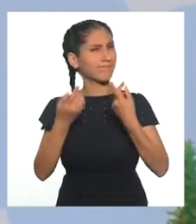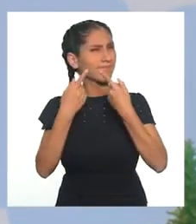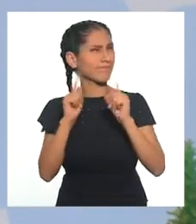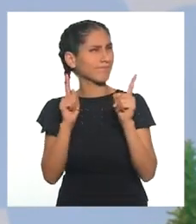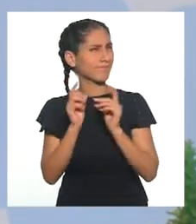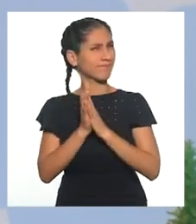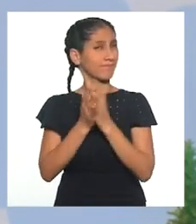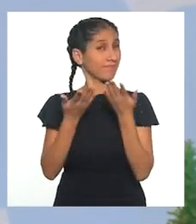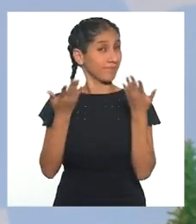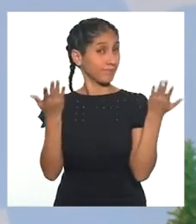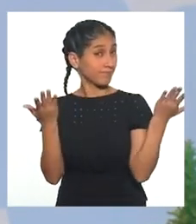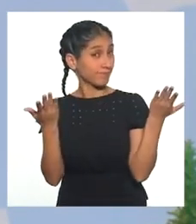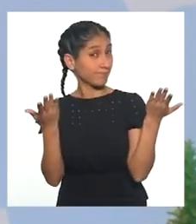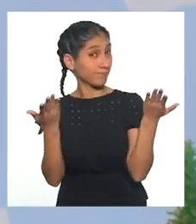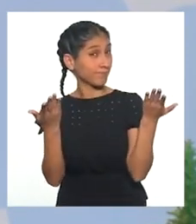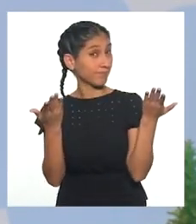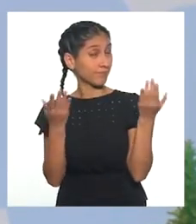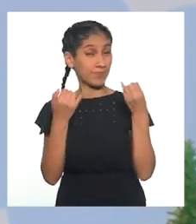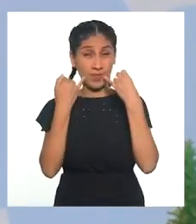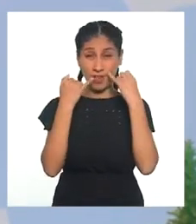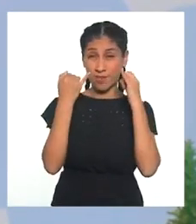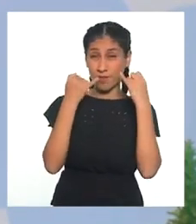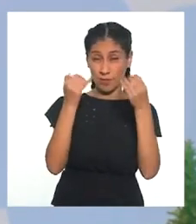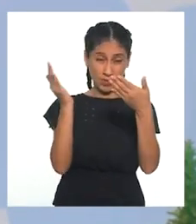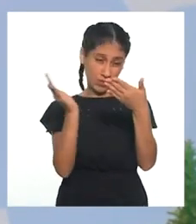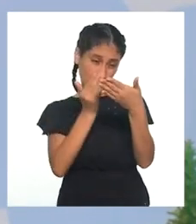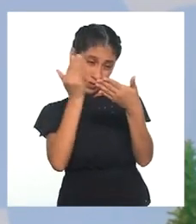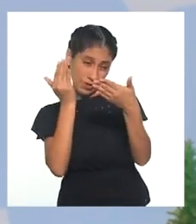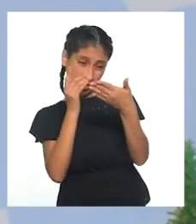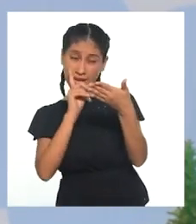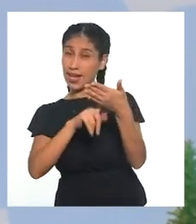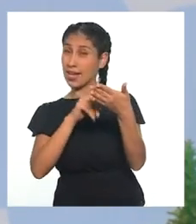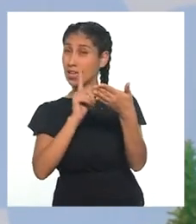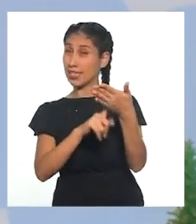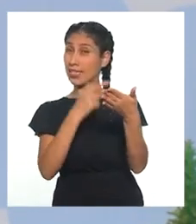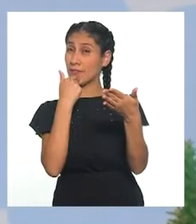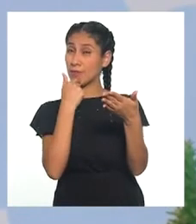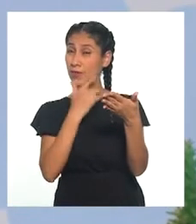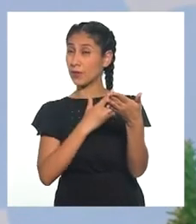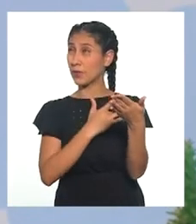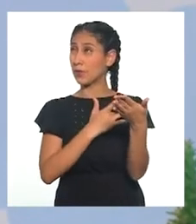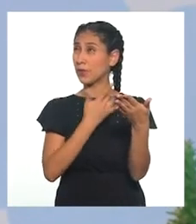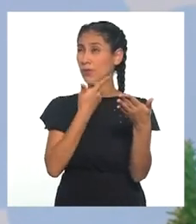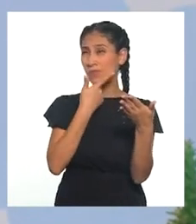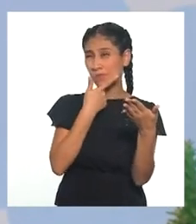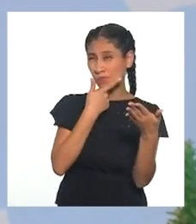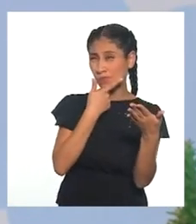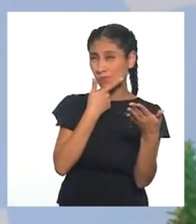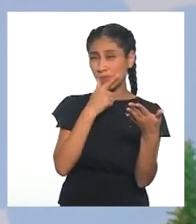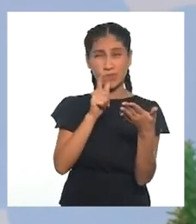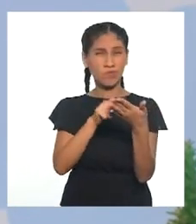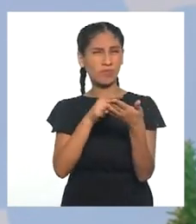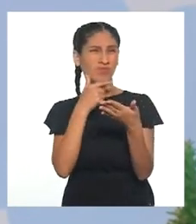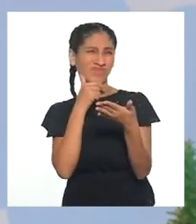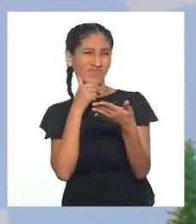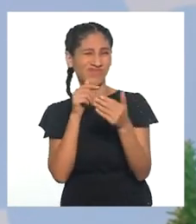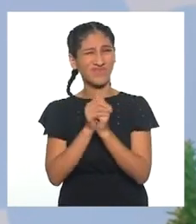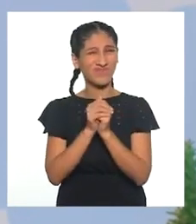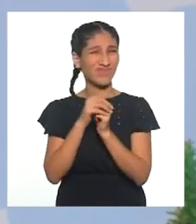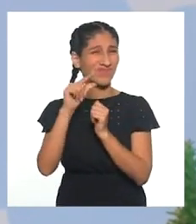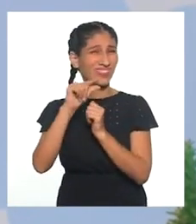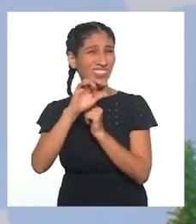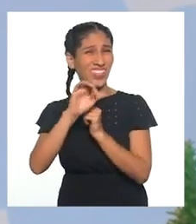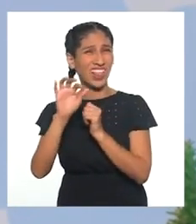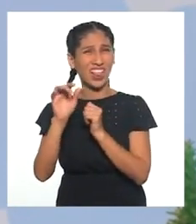pero cesando información, hallando propuestas reticolando